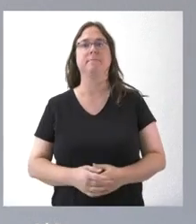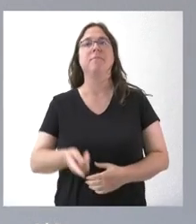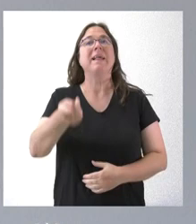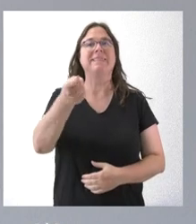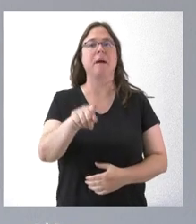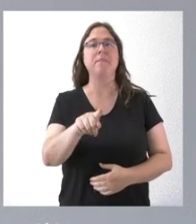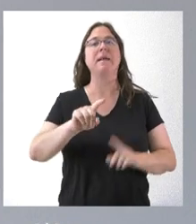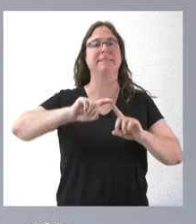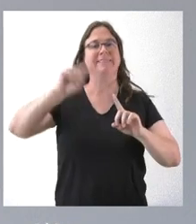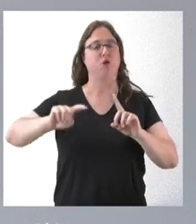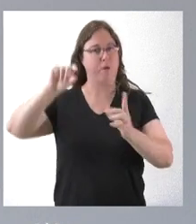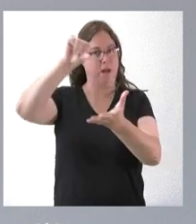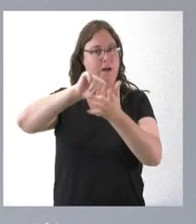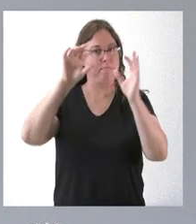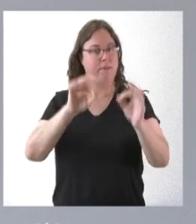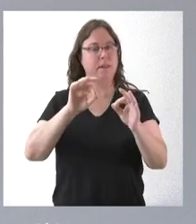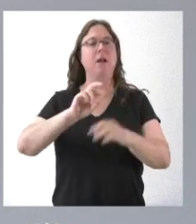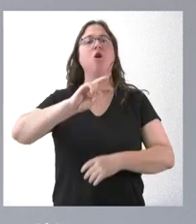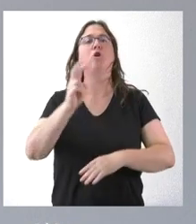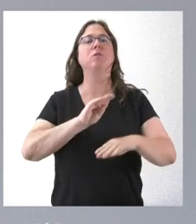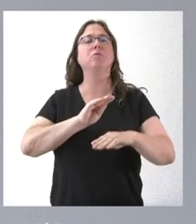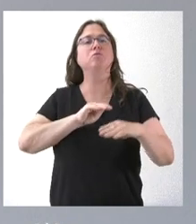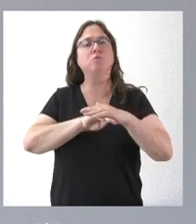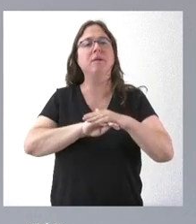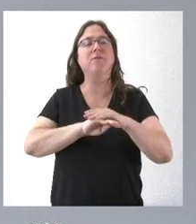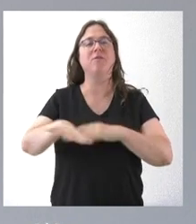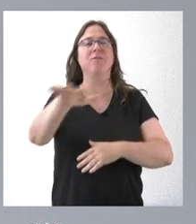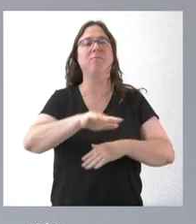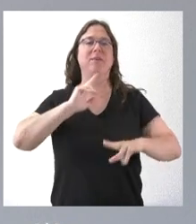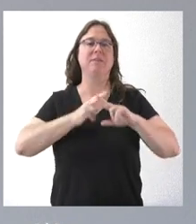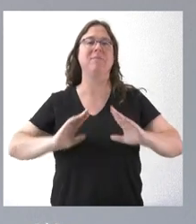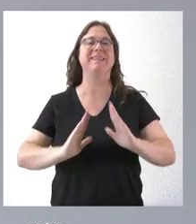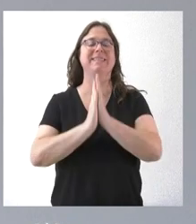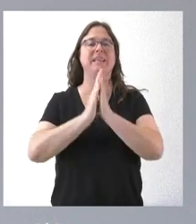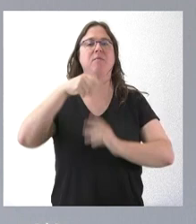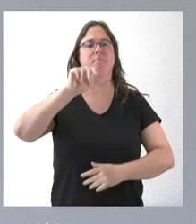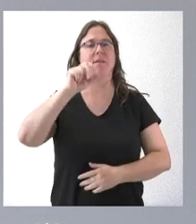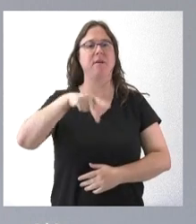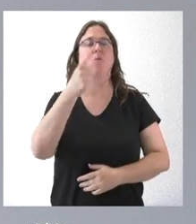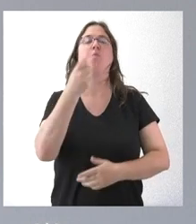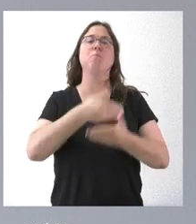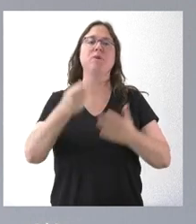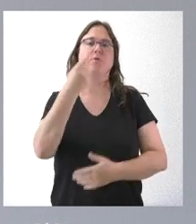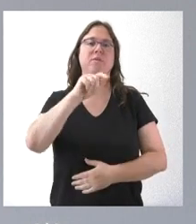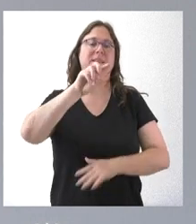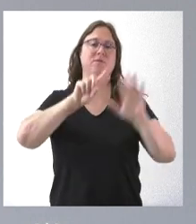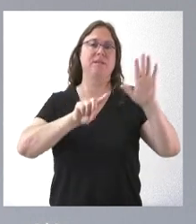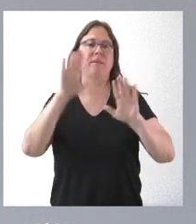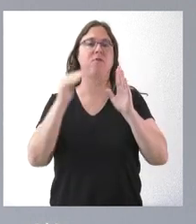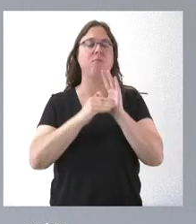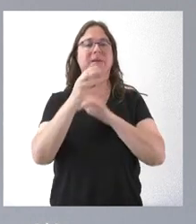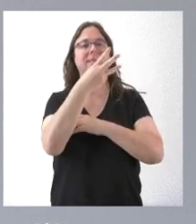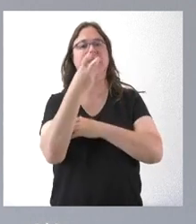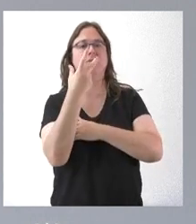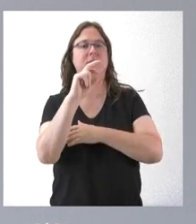para una actuación que en este caso se llama en el barrio San Millán. Son 1.165.320 euros para